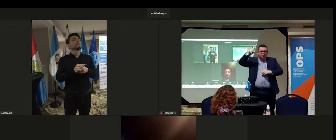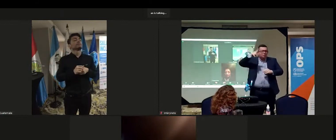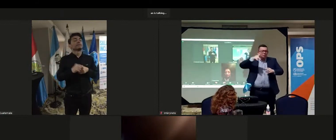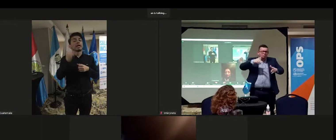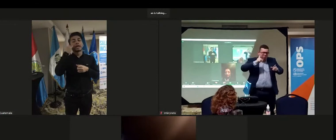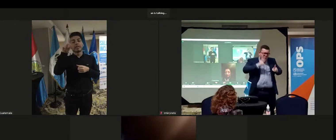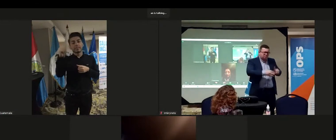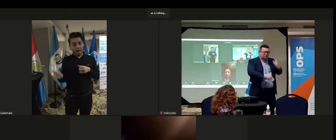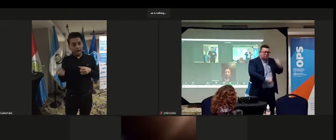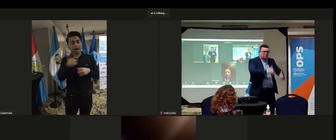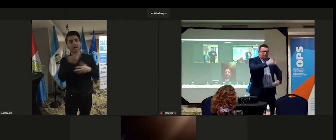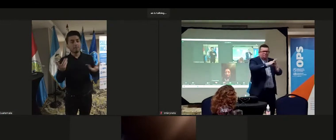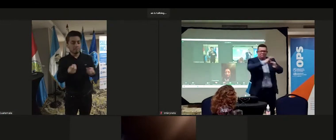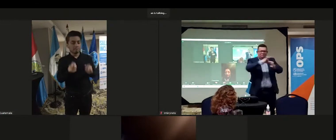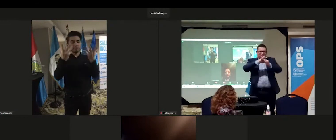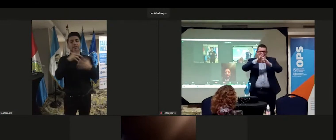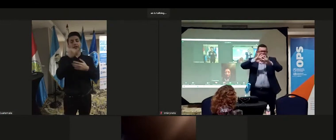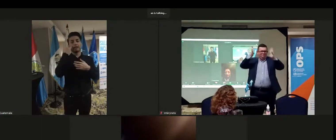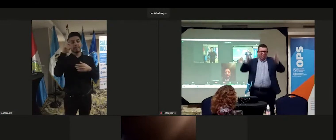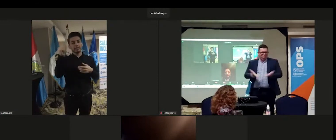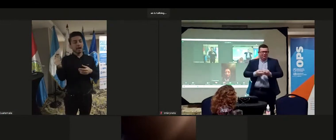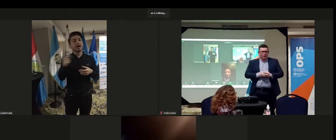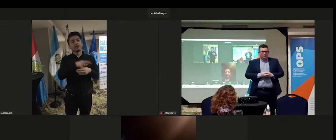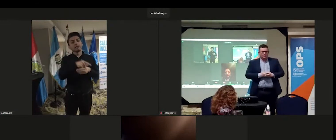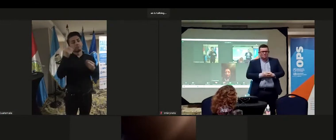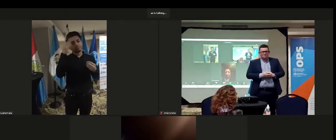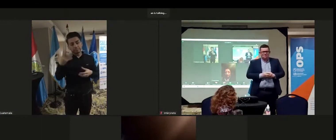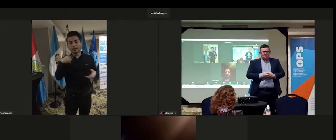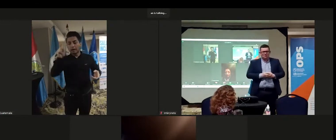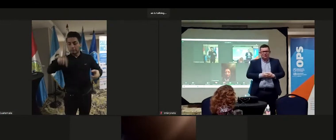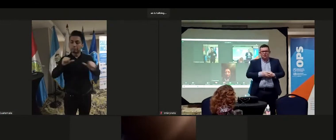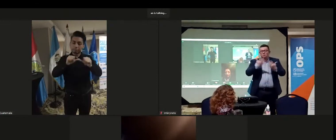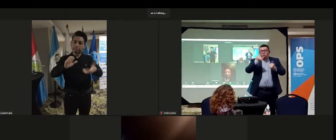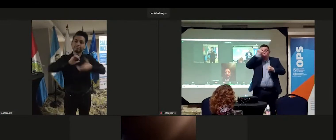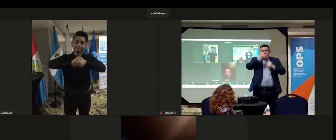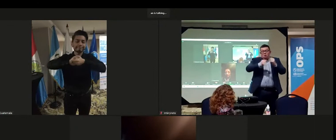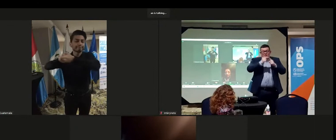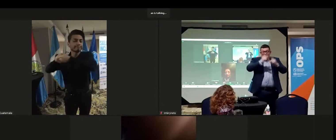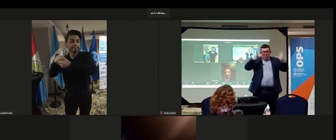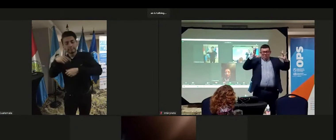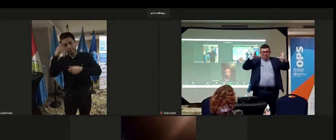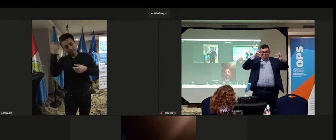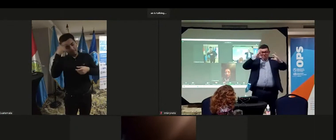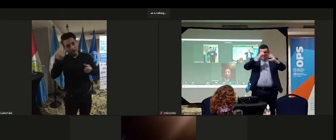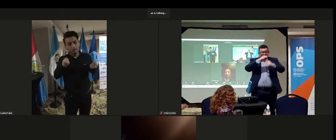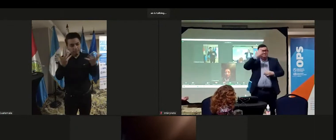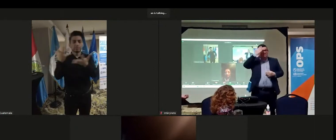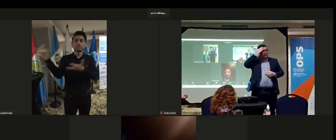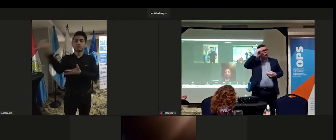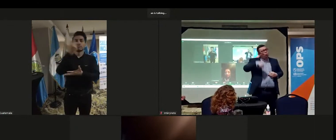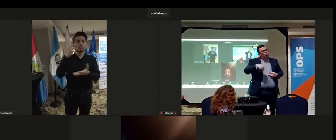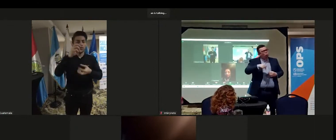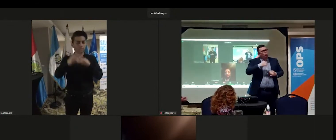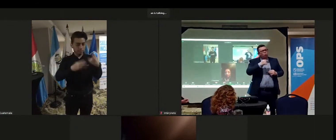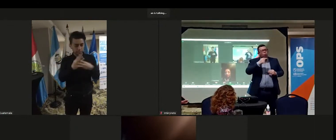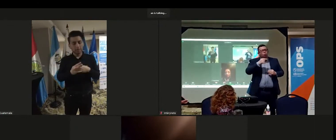y a la plataforma de AIDA, también, por seguir generando estas alianzas, y por seguir trabajando para llevar este mensaje a nivel global. Ya